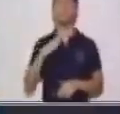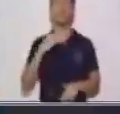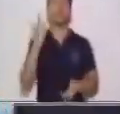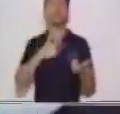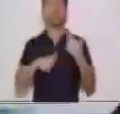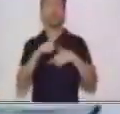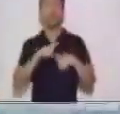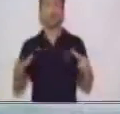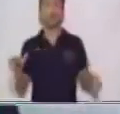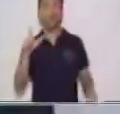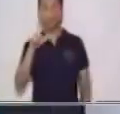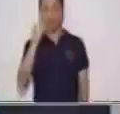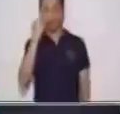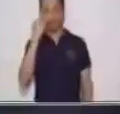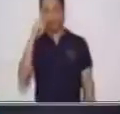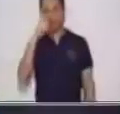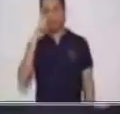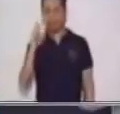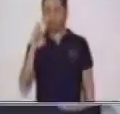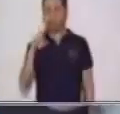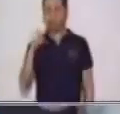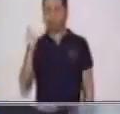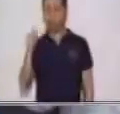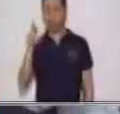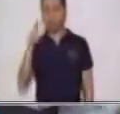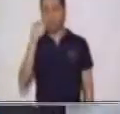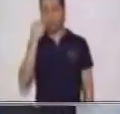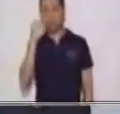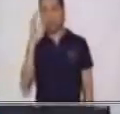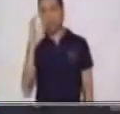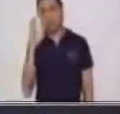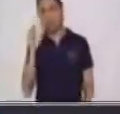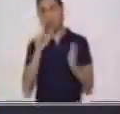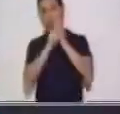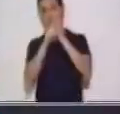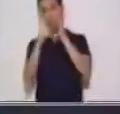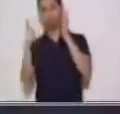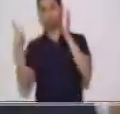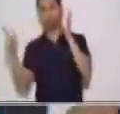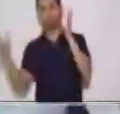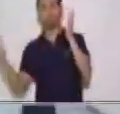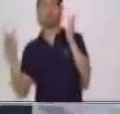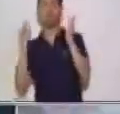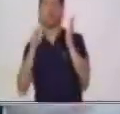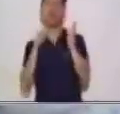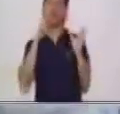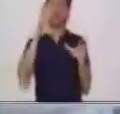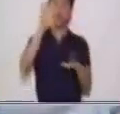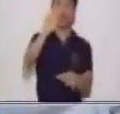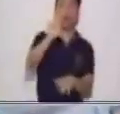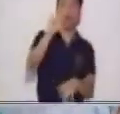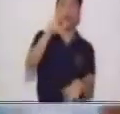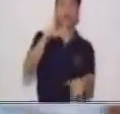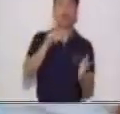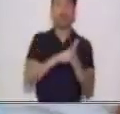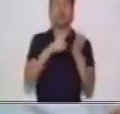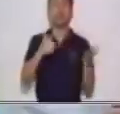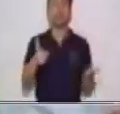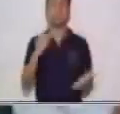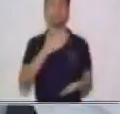Este lenguaje literario es el que vamos a encontrar en todos los libros de literatura.